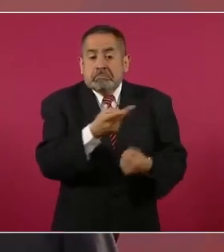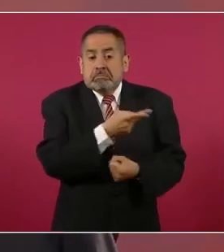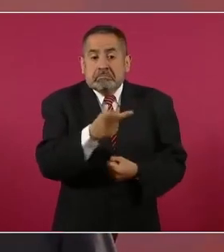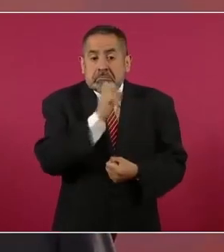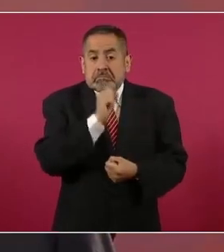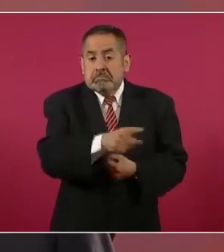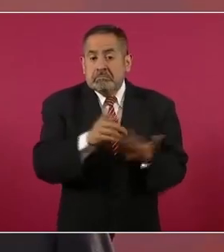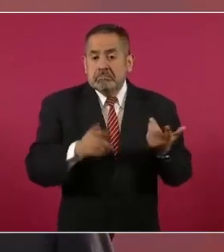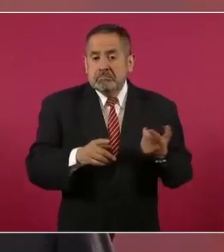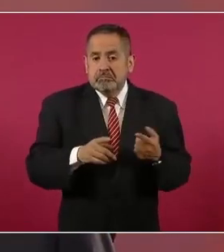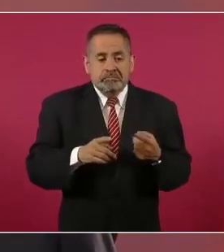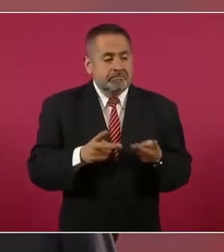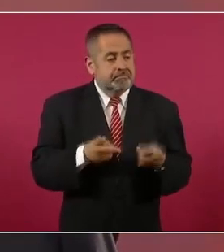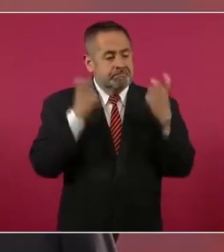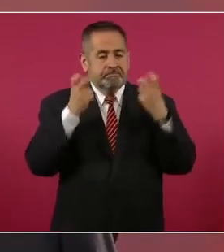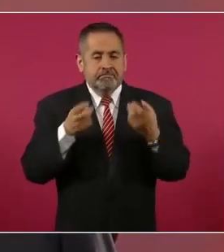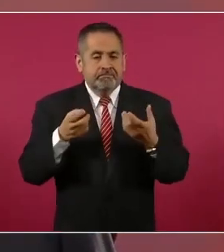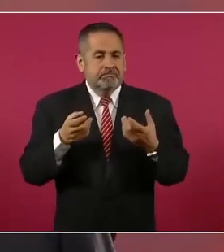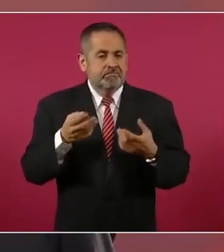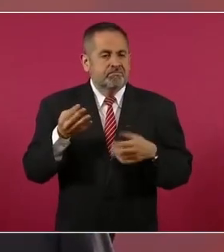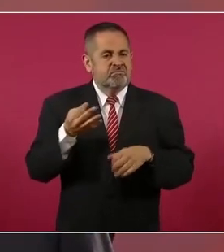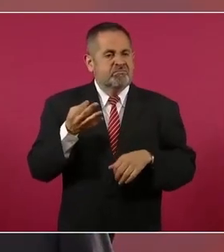por el tesoro de Moctezuma.